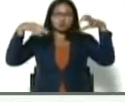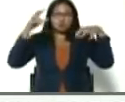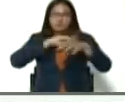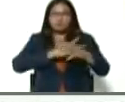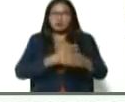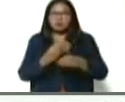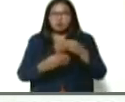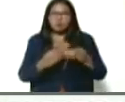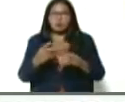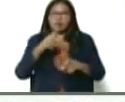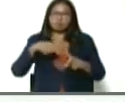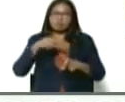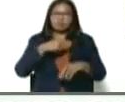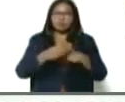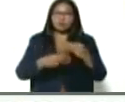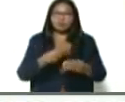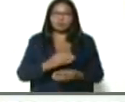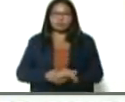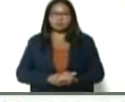Margot, ¿cómo ha estado el tiempo, allá?